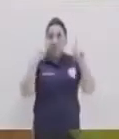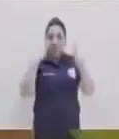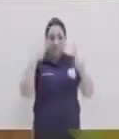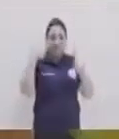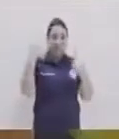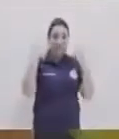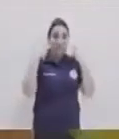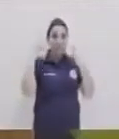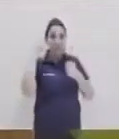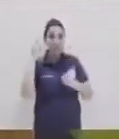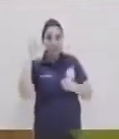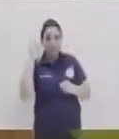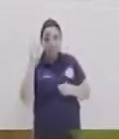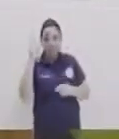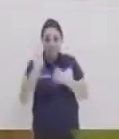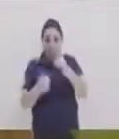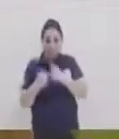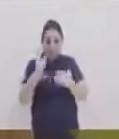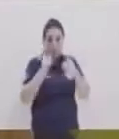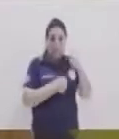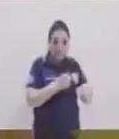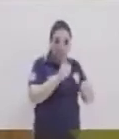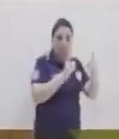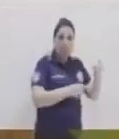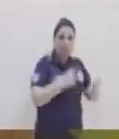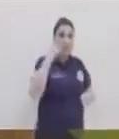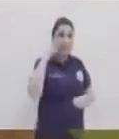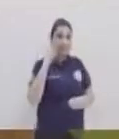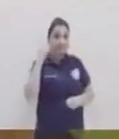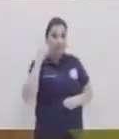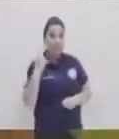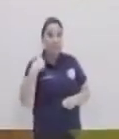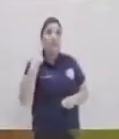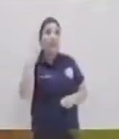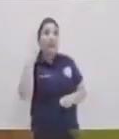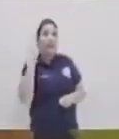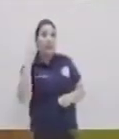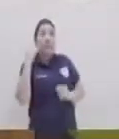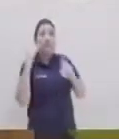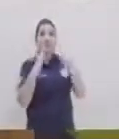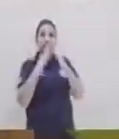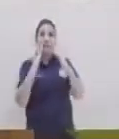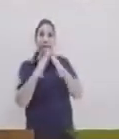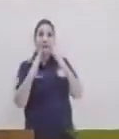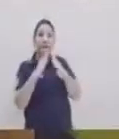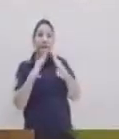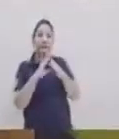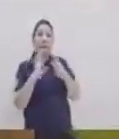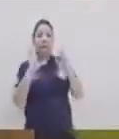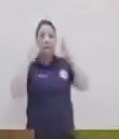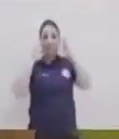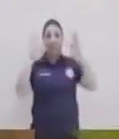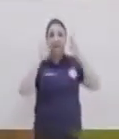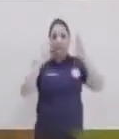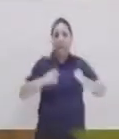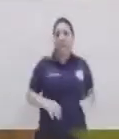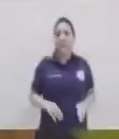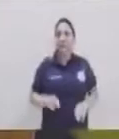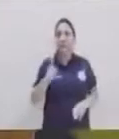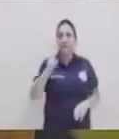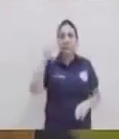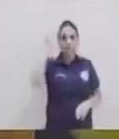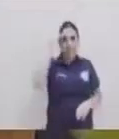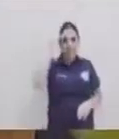diferenciar cada uno de los sonidos, estas son cuestiones de que no hay que ser músico para hacerlo. Escuchando en casa, ponemos una canción.